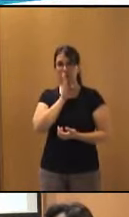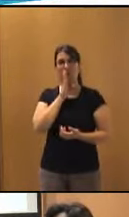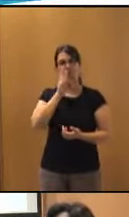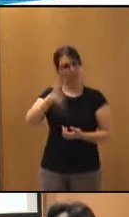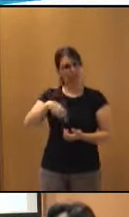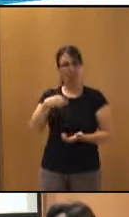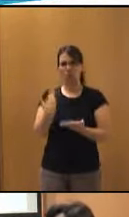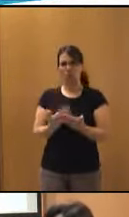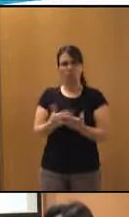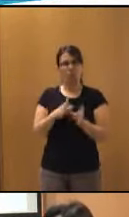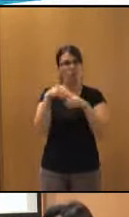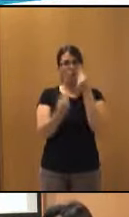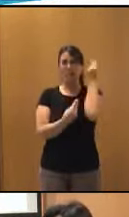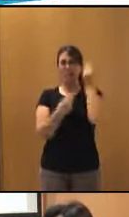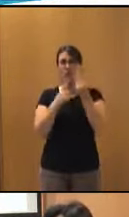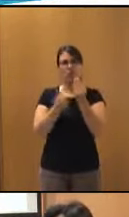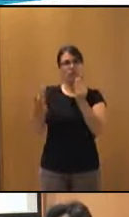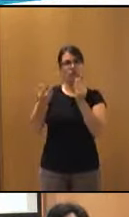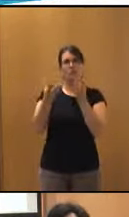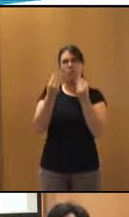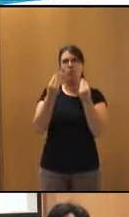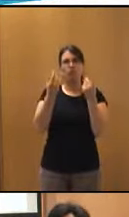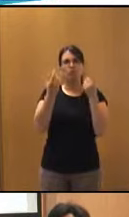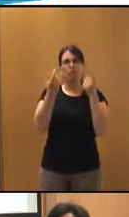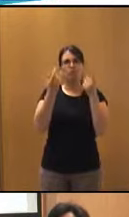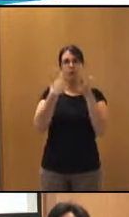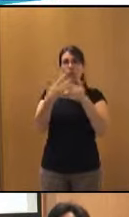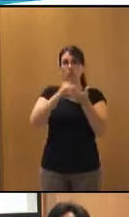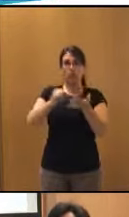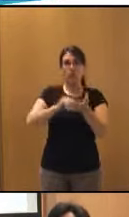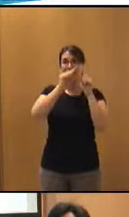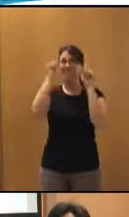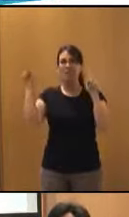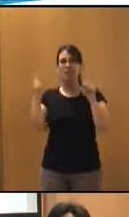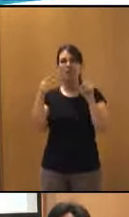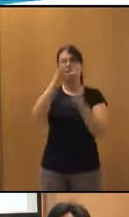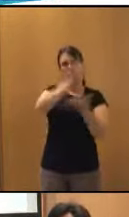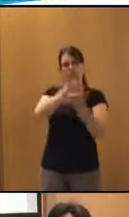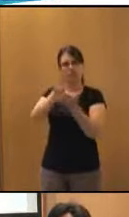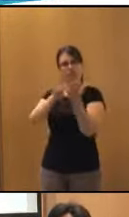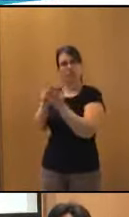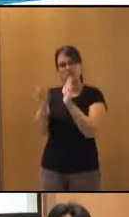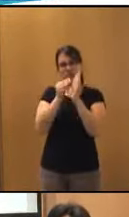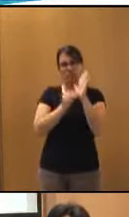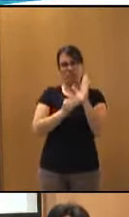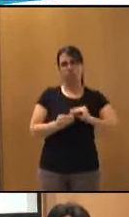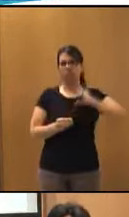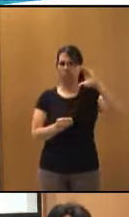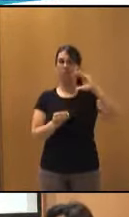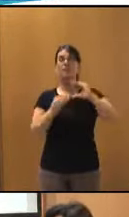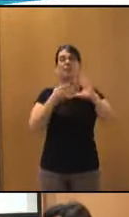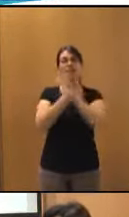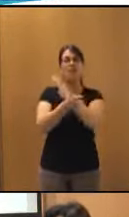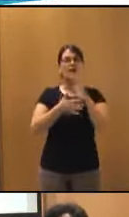publicación que recoge muchas aportaciones de muchos autores y el objetivo es contribuir al avance en la